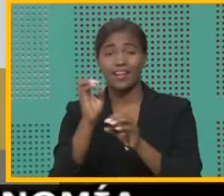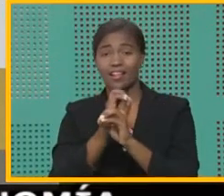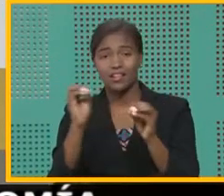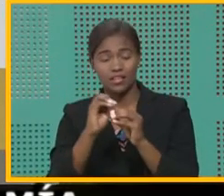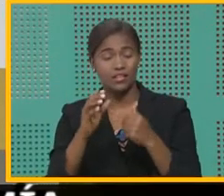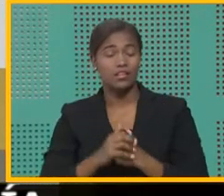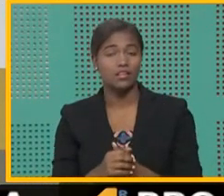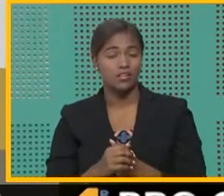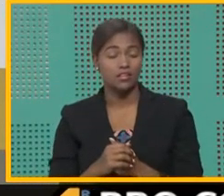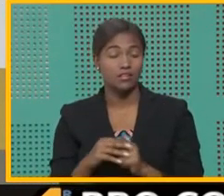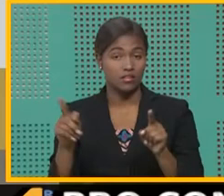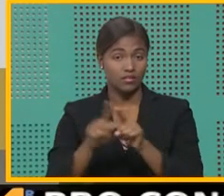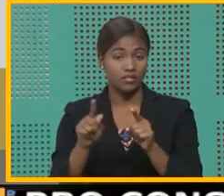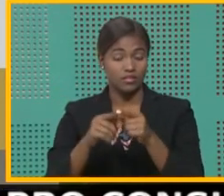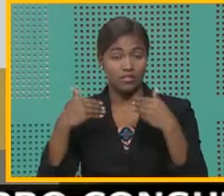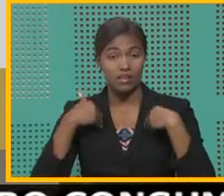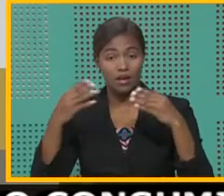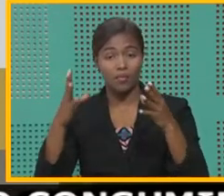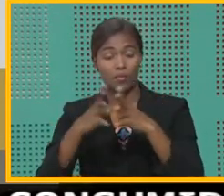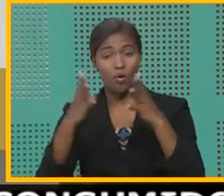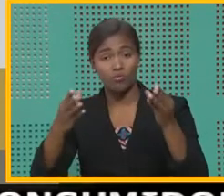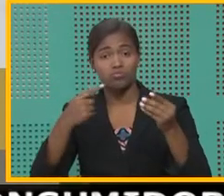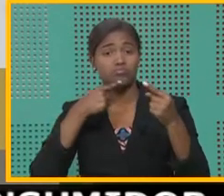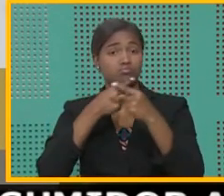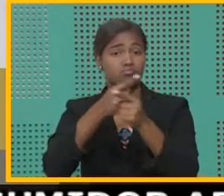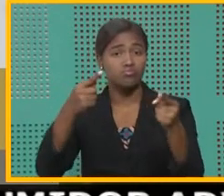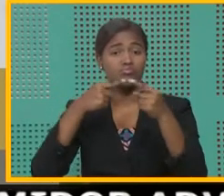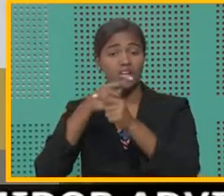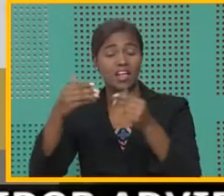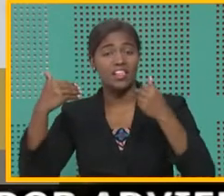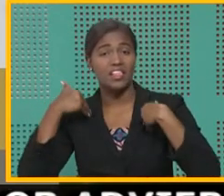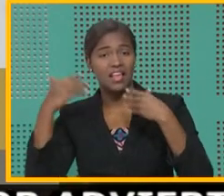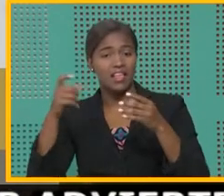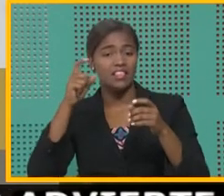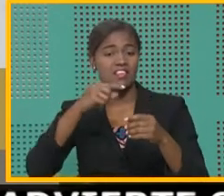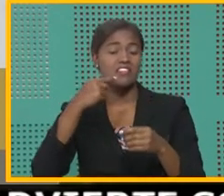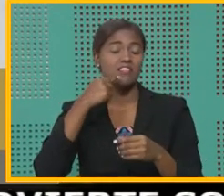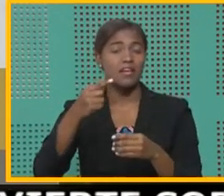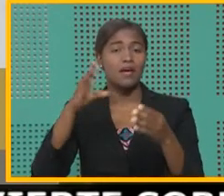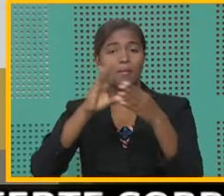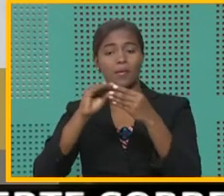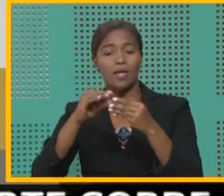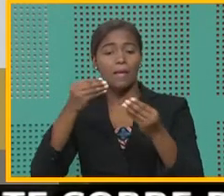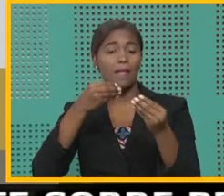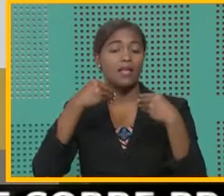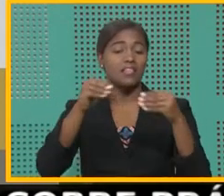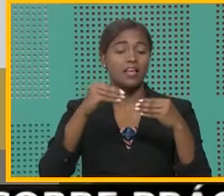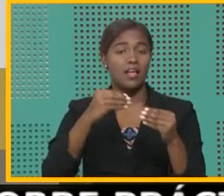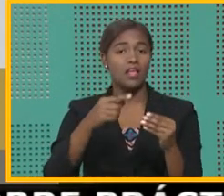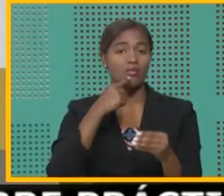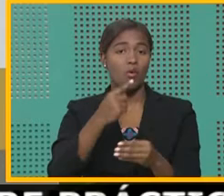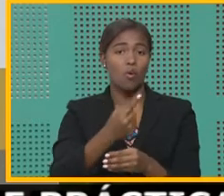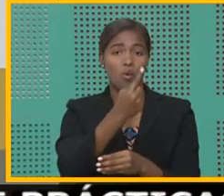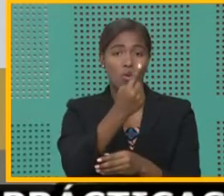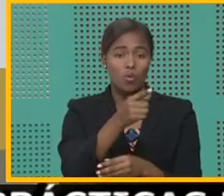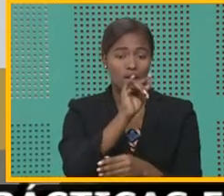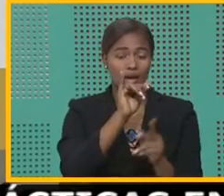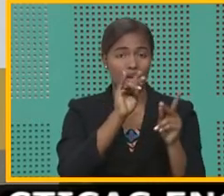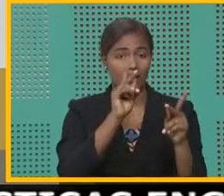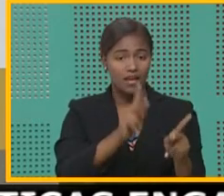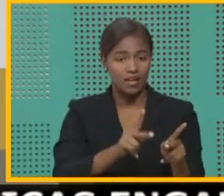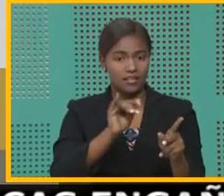hay mucha publicidad que tiende a indicarte que te están vendiendo una cosa cuando lo que te están vendiendo es otra.